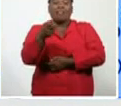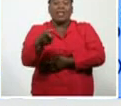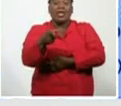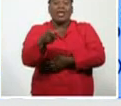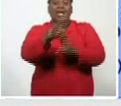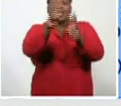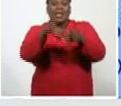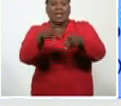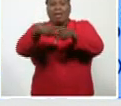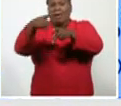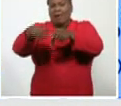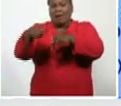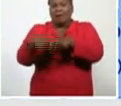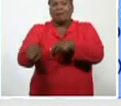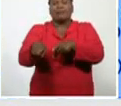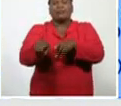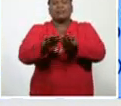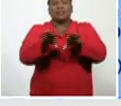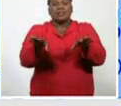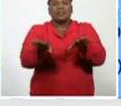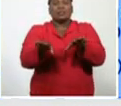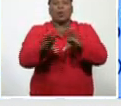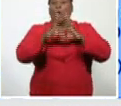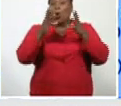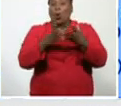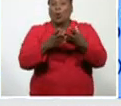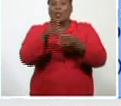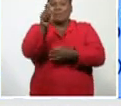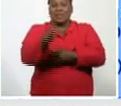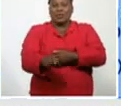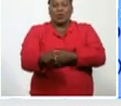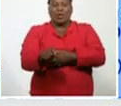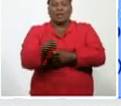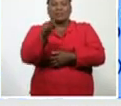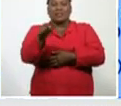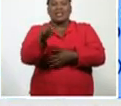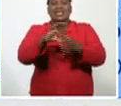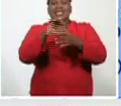otras plataformas digitales, y por supuesto, para todos los que nos siguen, Gisela, nos vamos contigo.